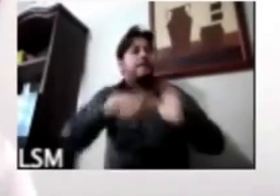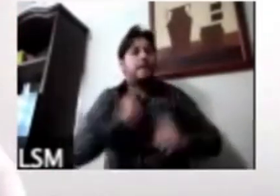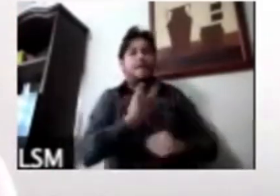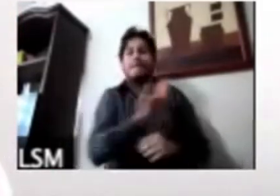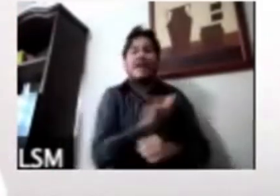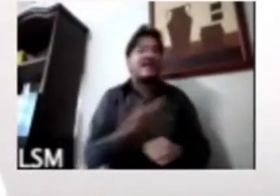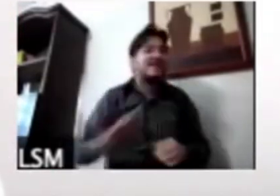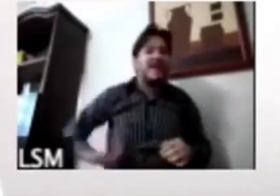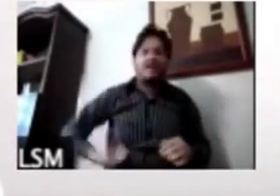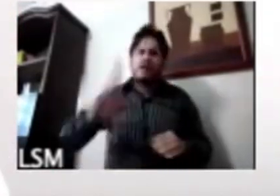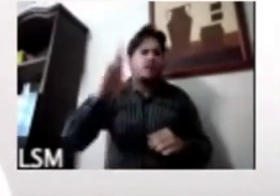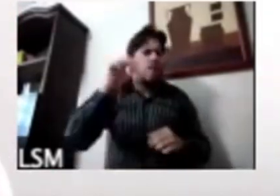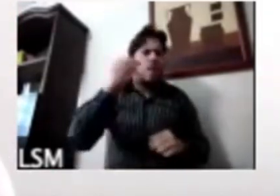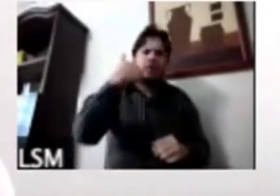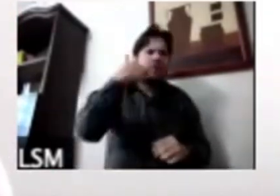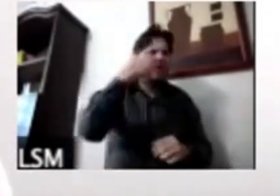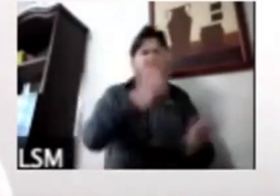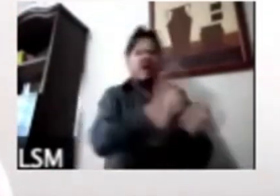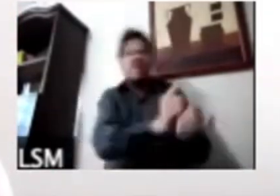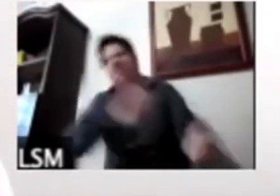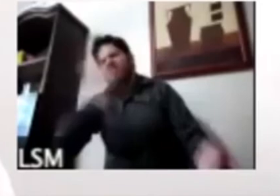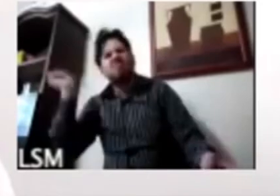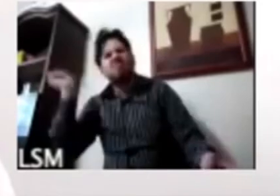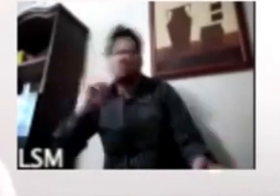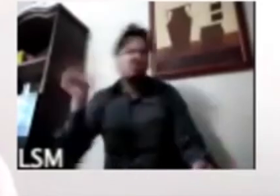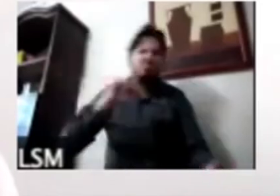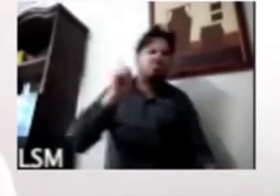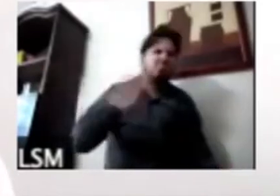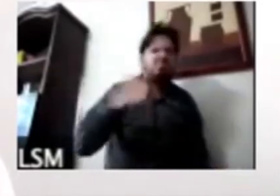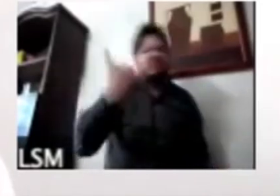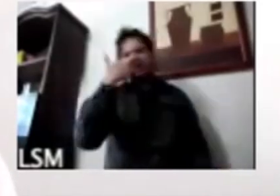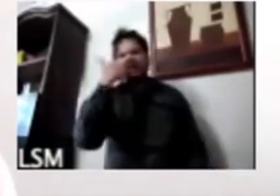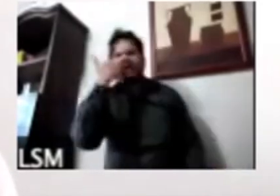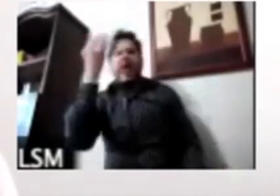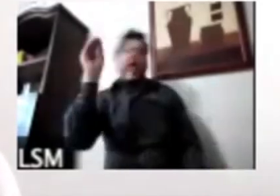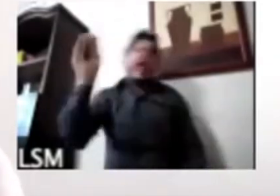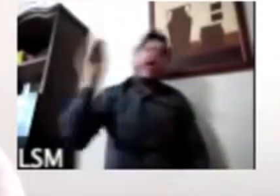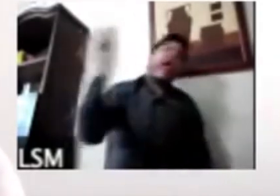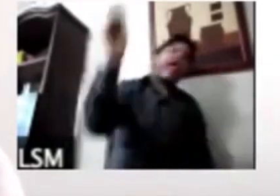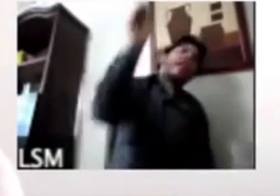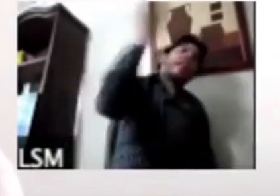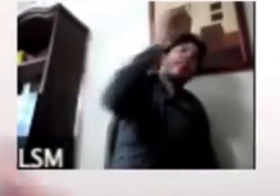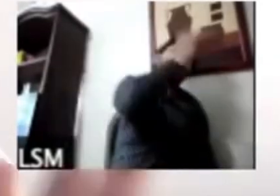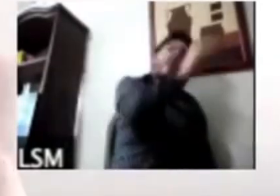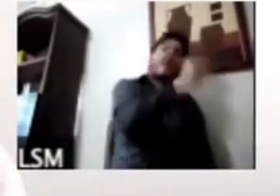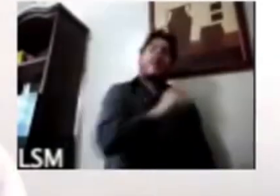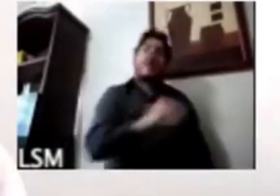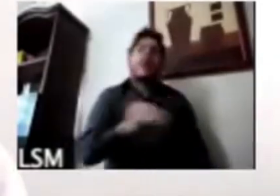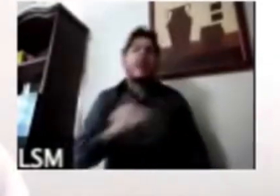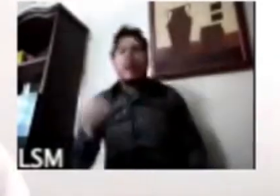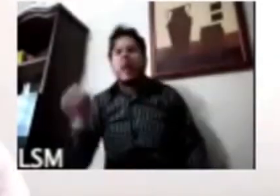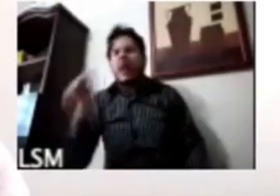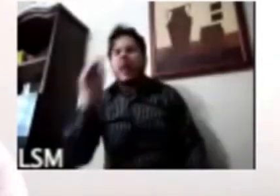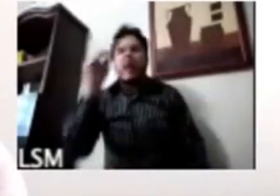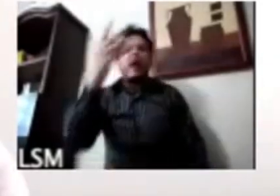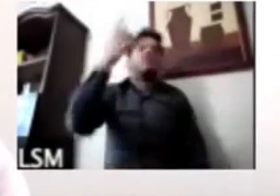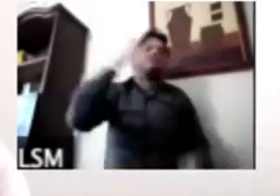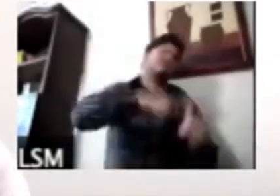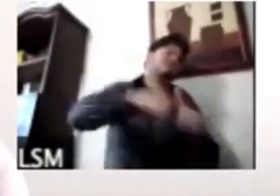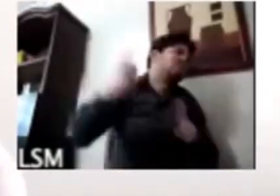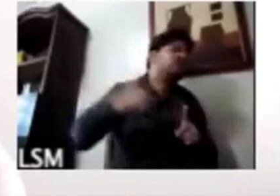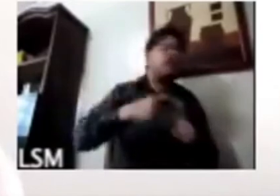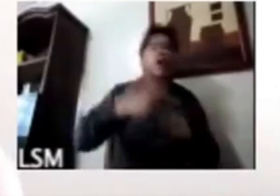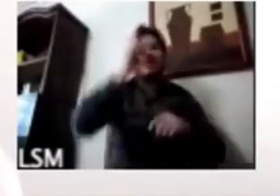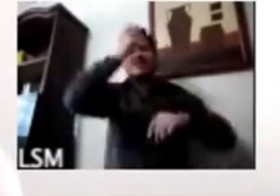guardar la sana distancia el presidente mantenía sus giras él hablaba de sus detentes entonces teníamos al subsecretario